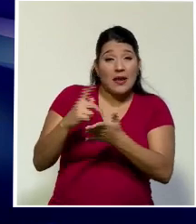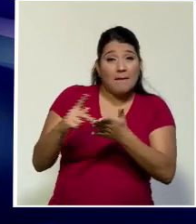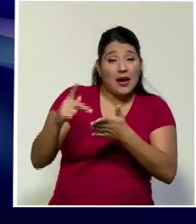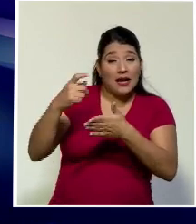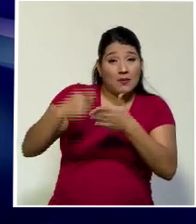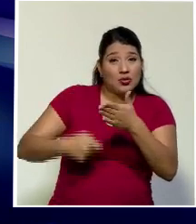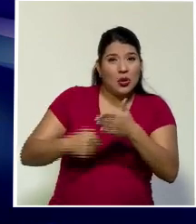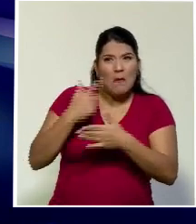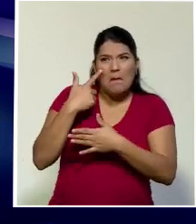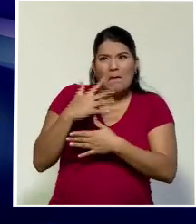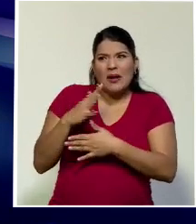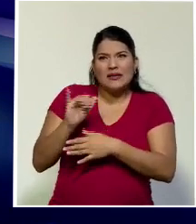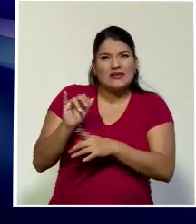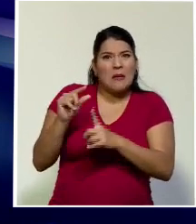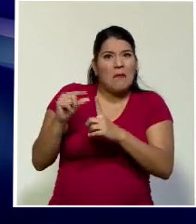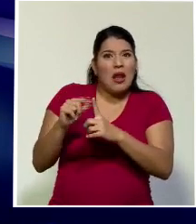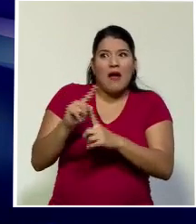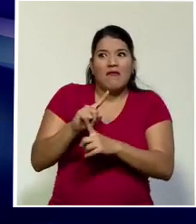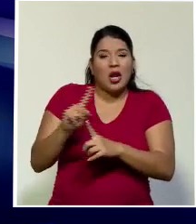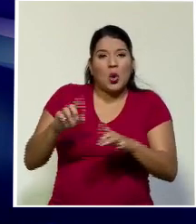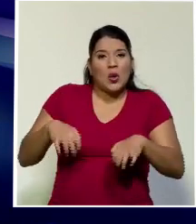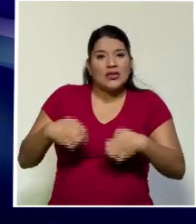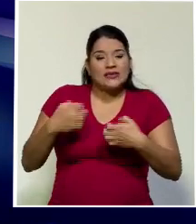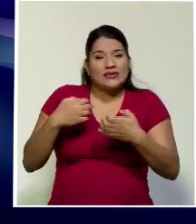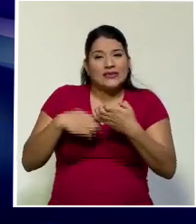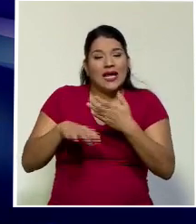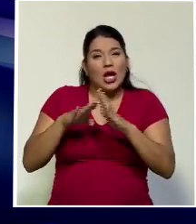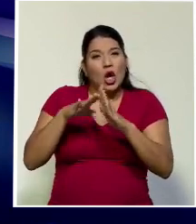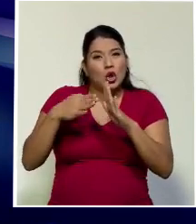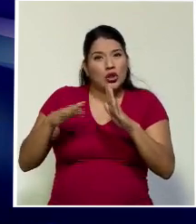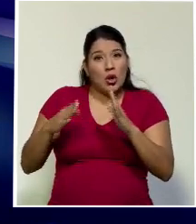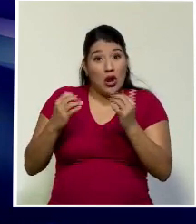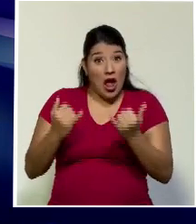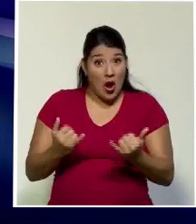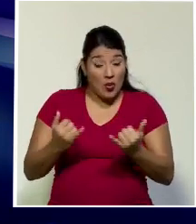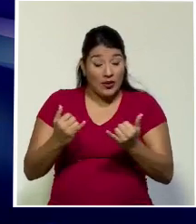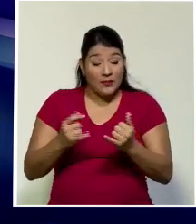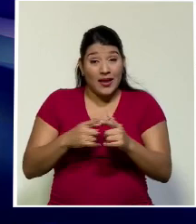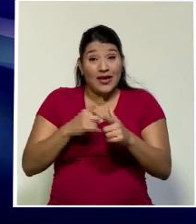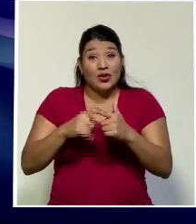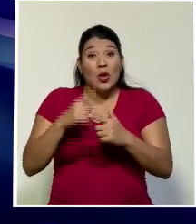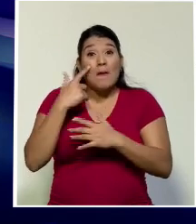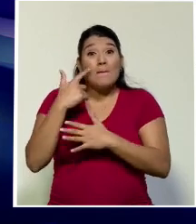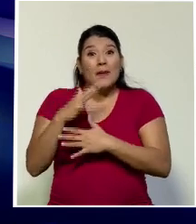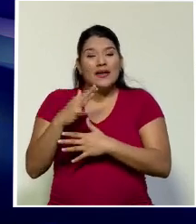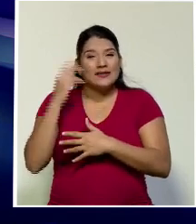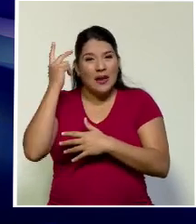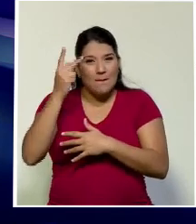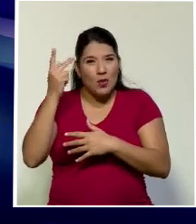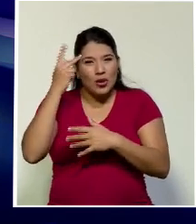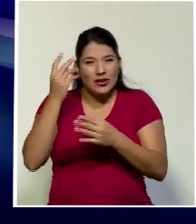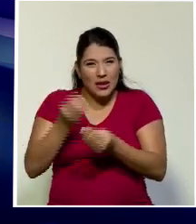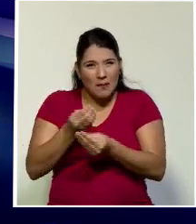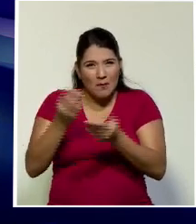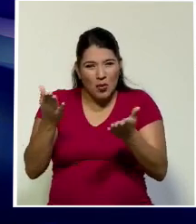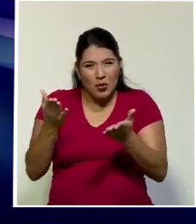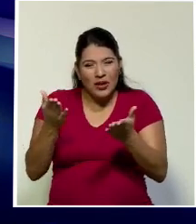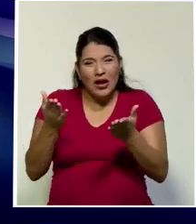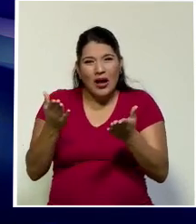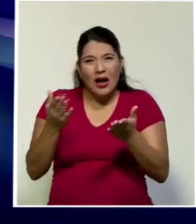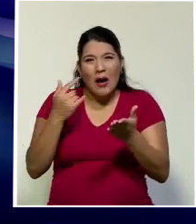Pareciera que esa es una palabra que no existe. De manera entonces que pareciera que la política pública está alineada